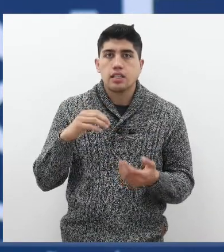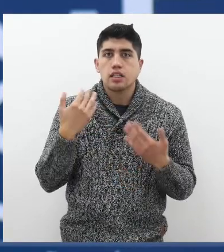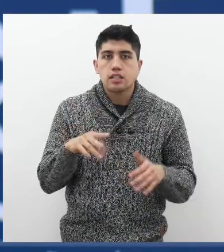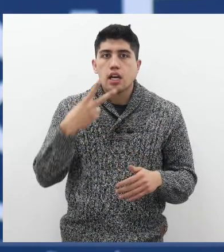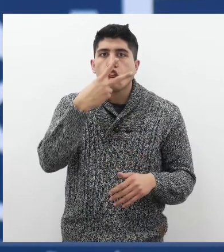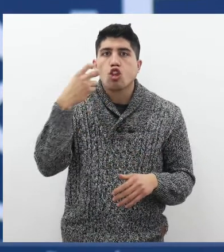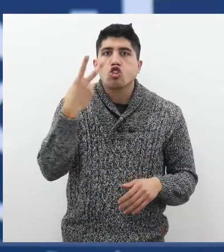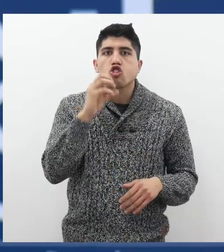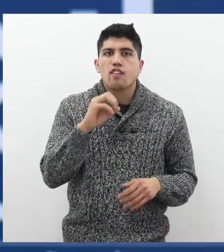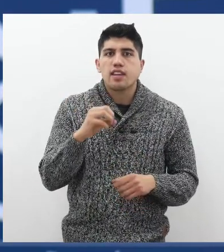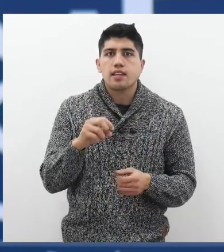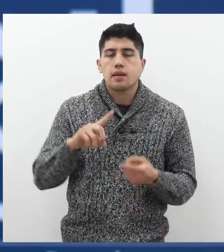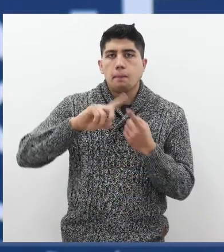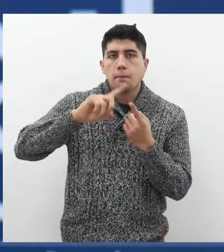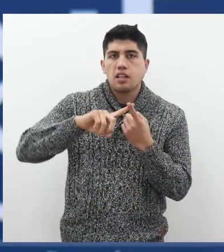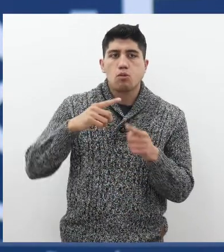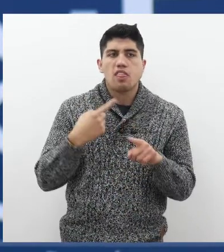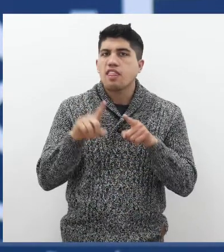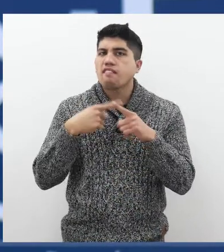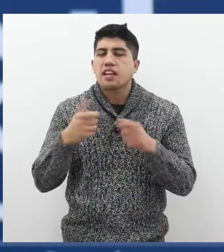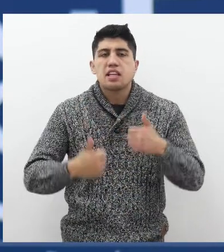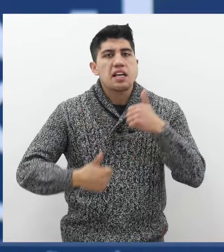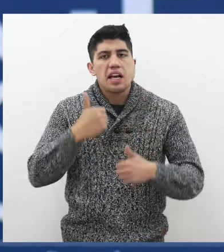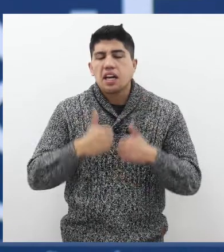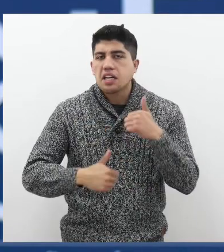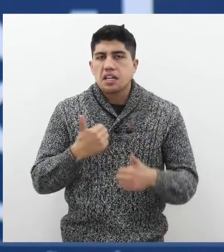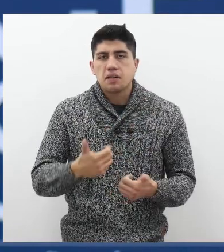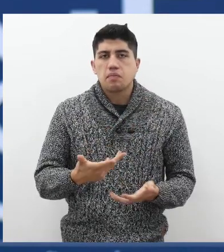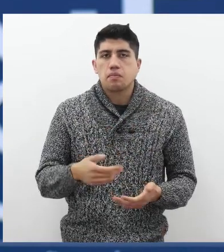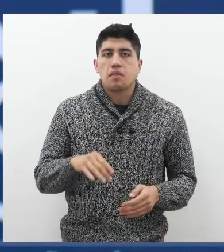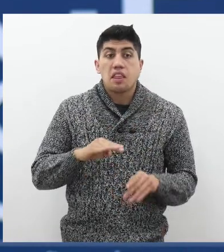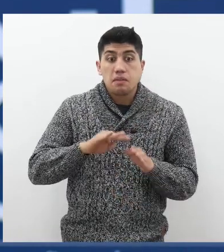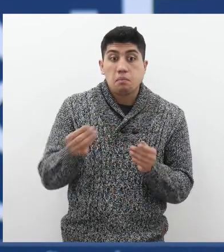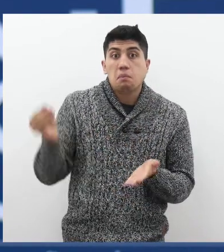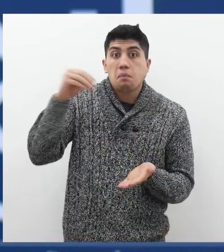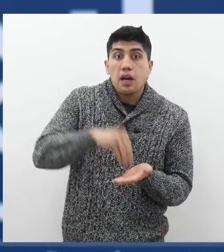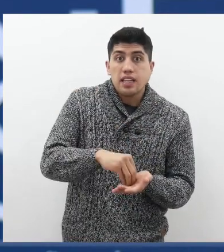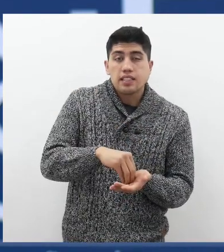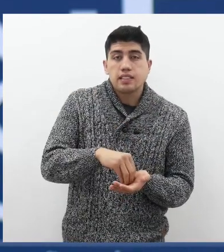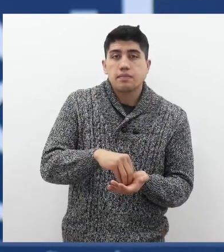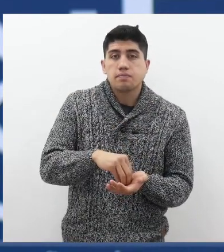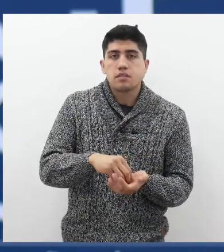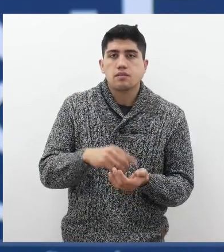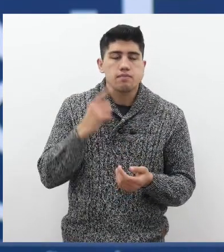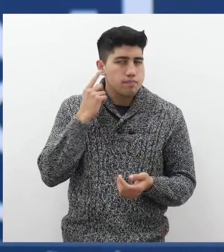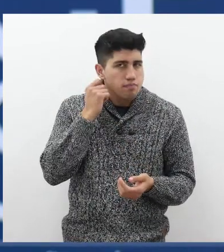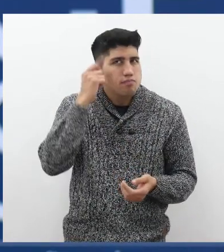hay 220 estudiantes que ya están maturulados, participando en diferentes carreras y además